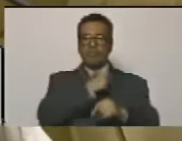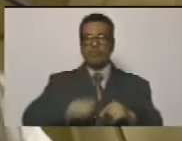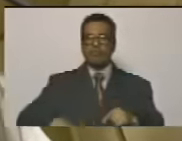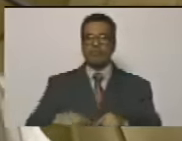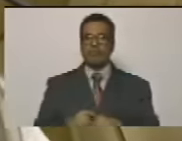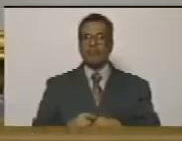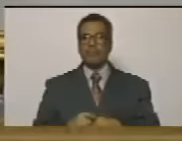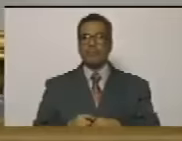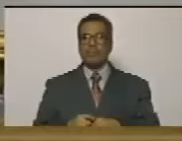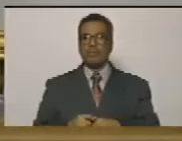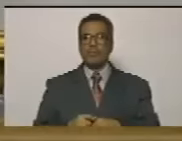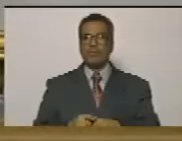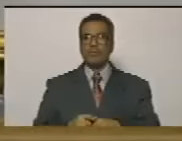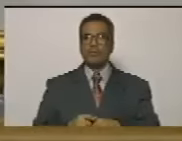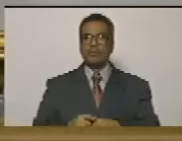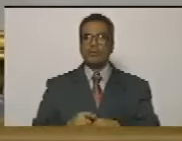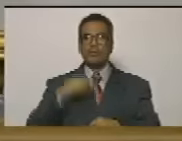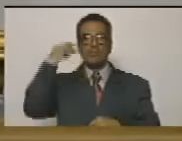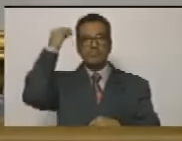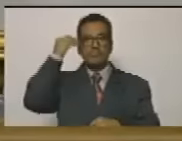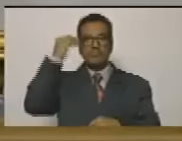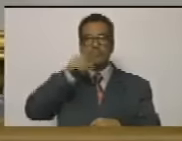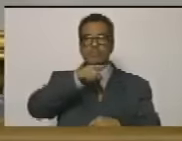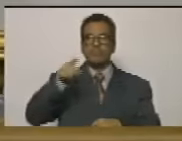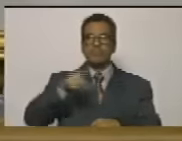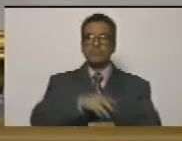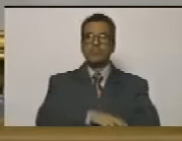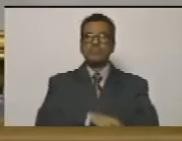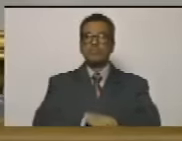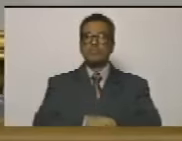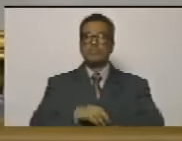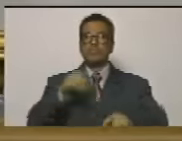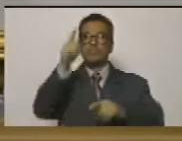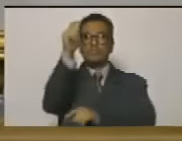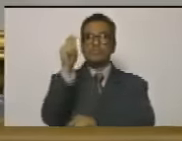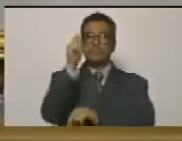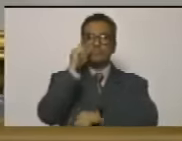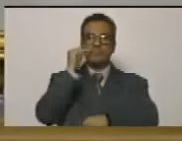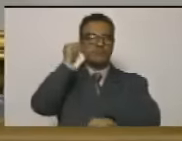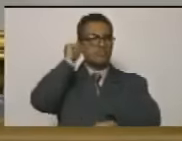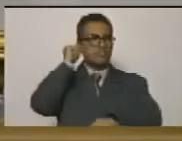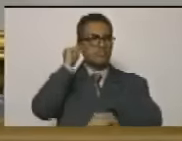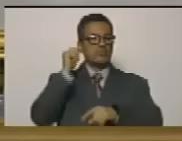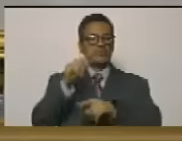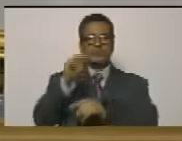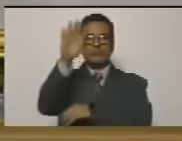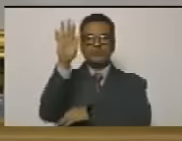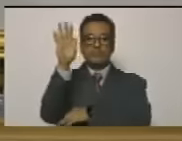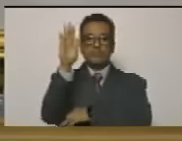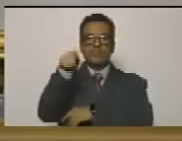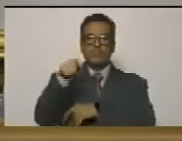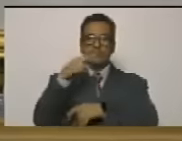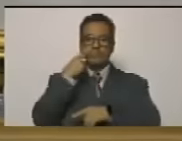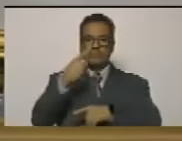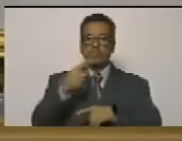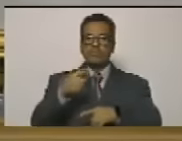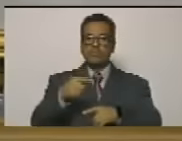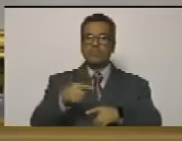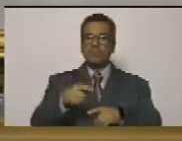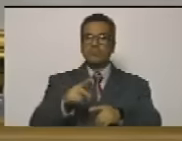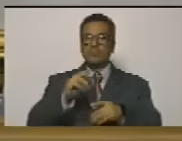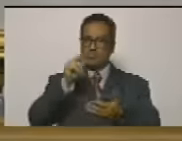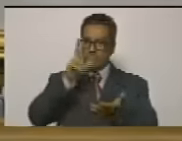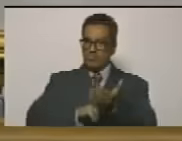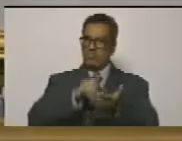Ciudadano Presidente. En consideración, las honorables diputadas y los honorables diputados que estén a favor